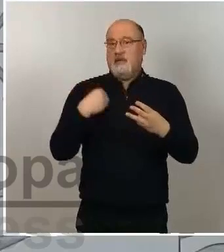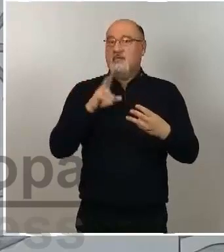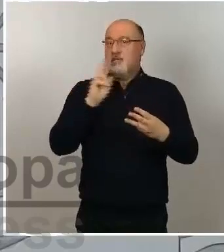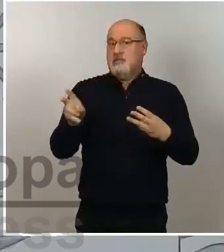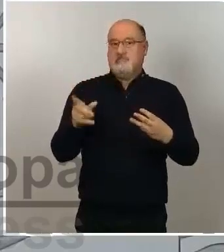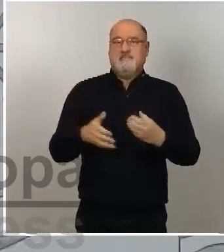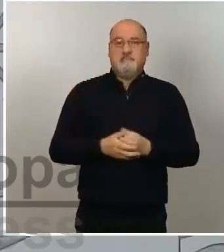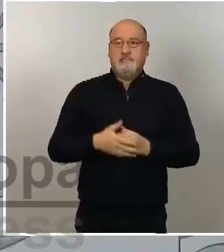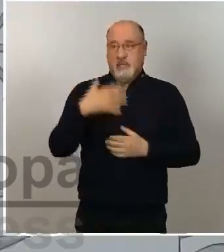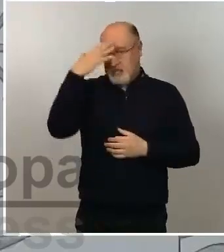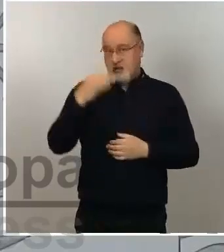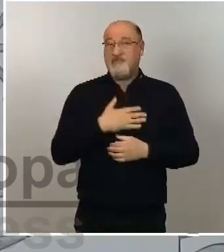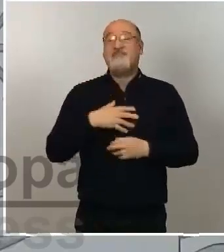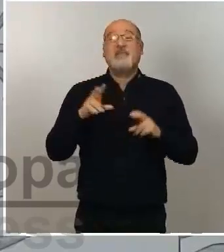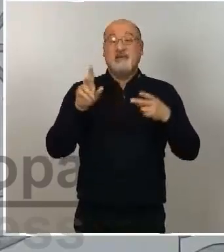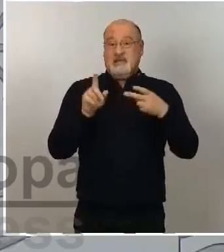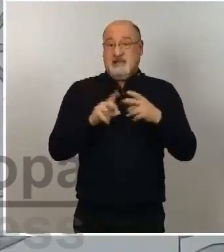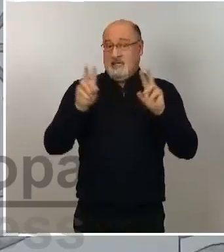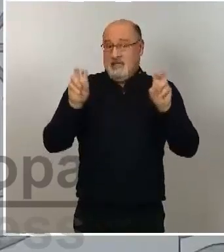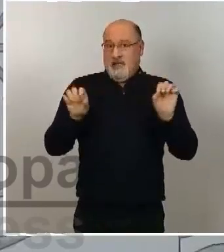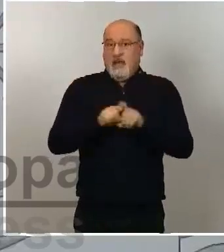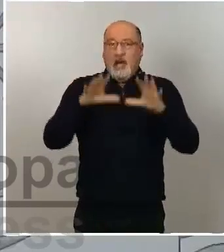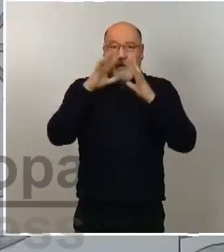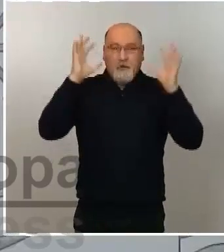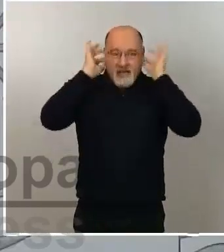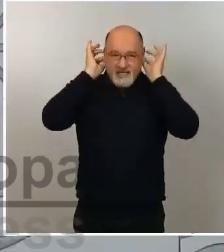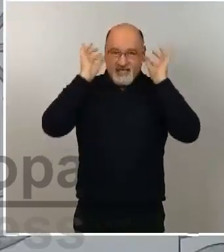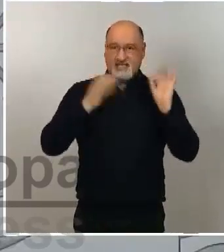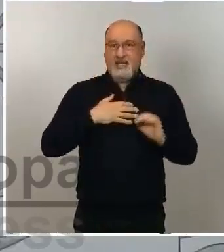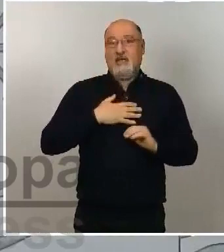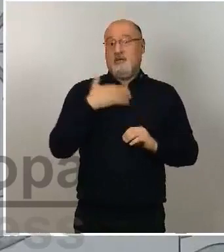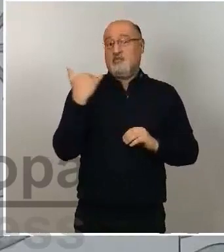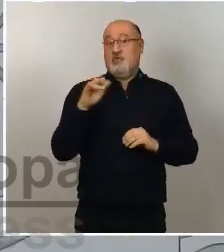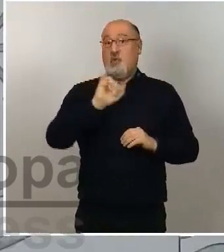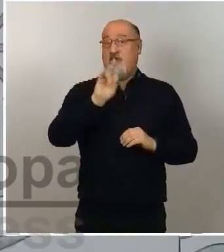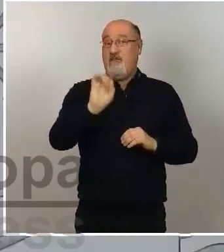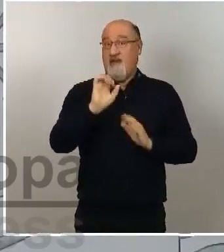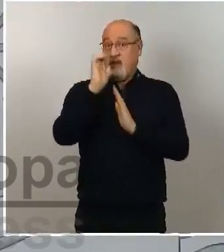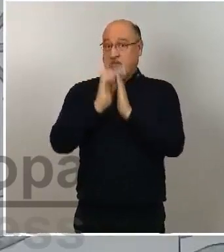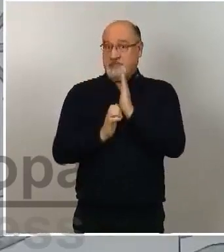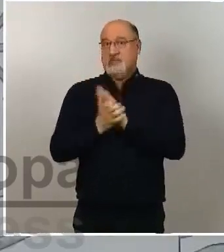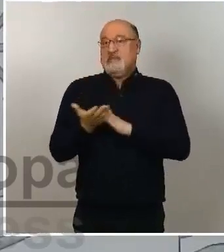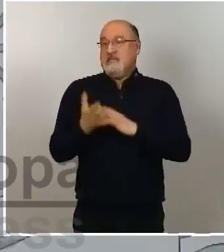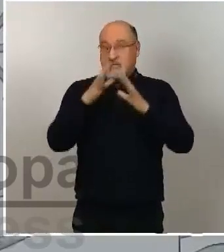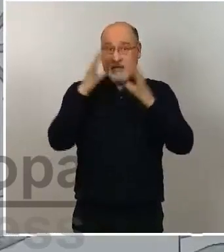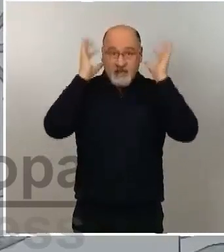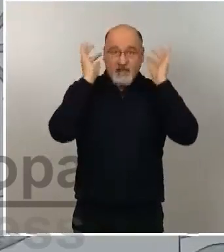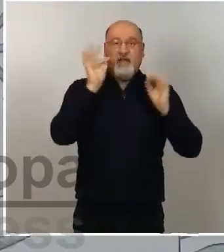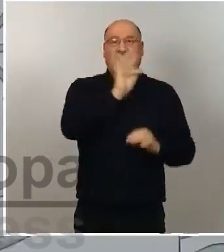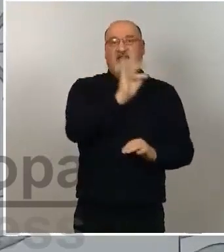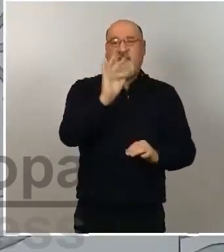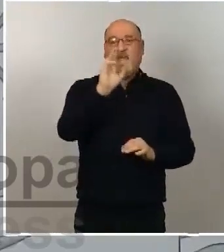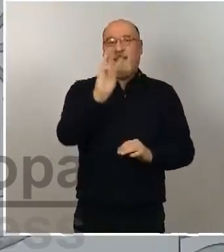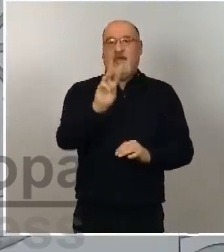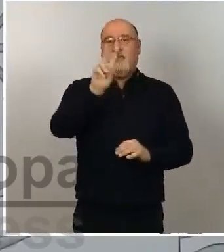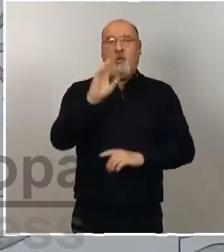En relación con las mascarillas, el simple hecho es que las mascarillas FFP2 no son obligatorias.